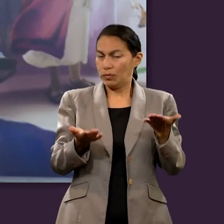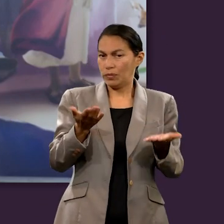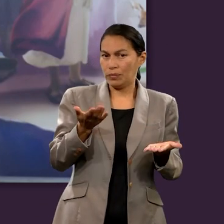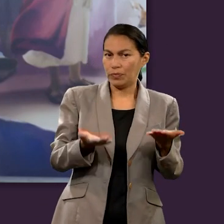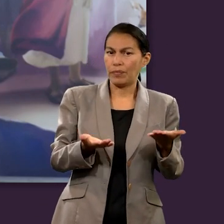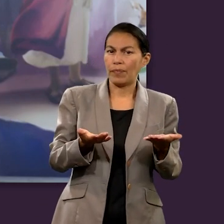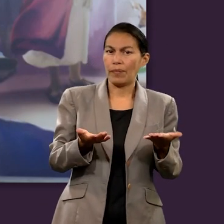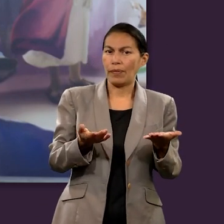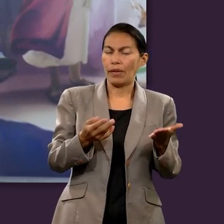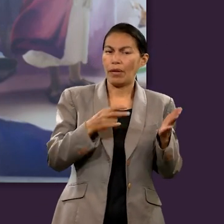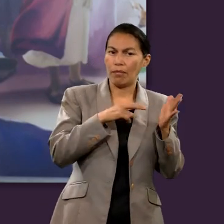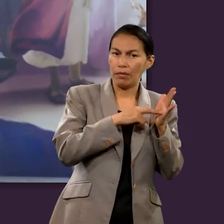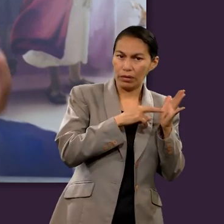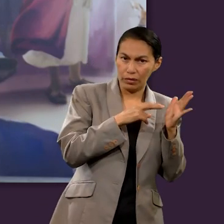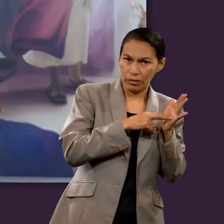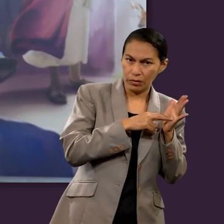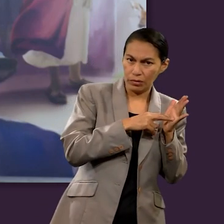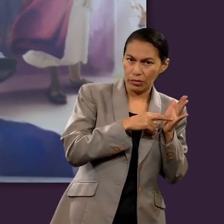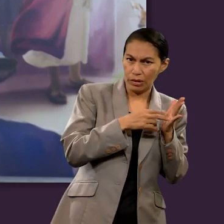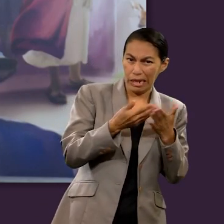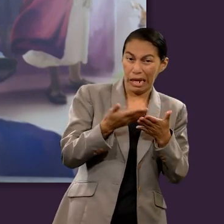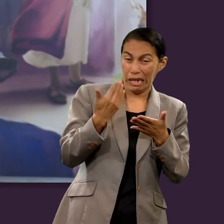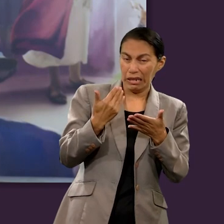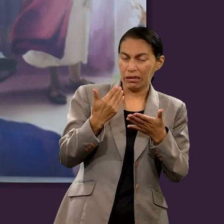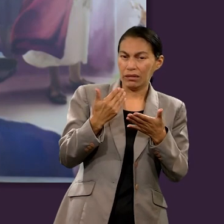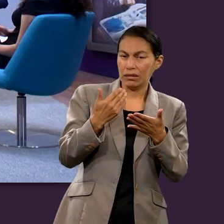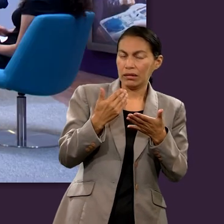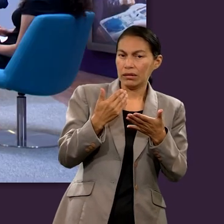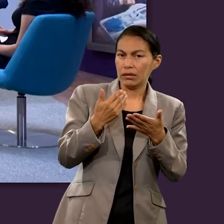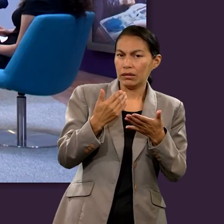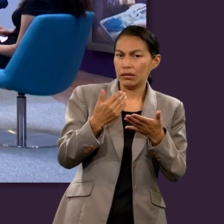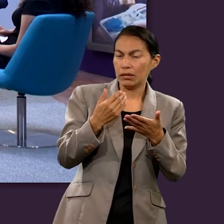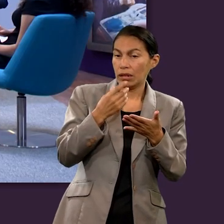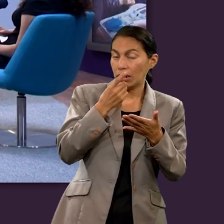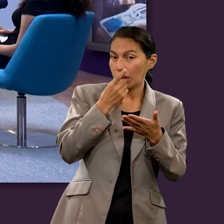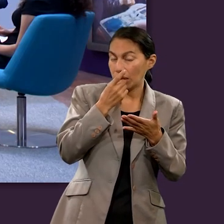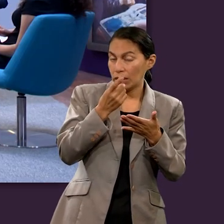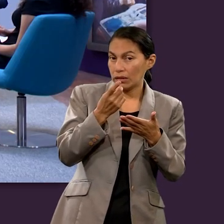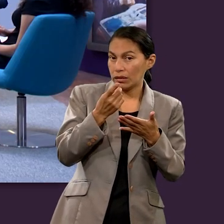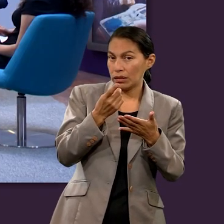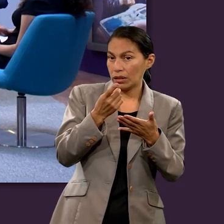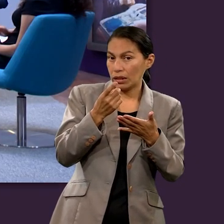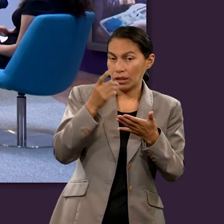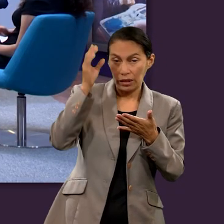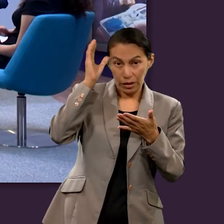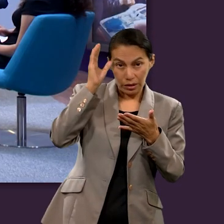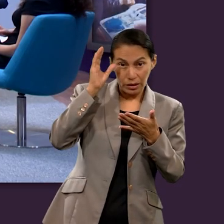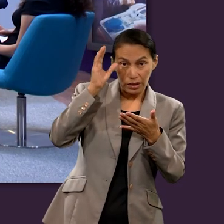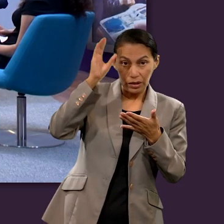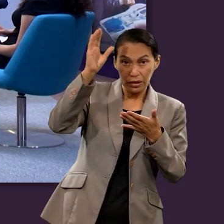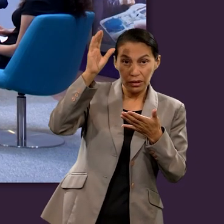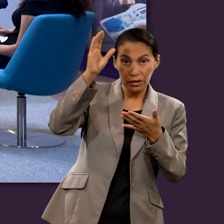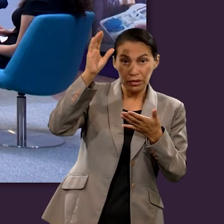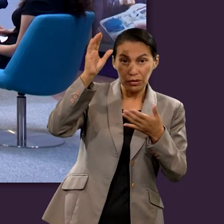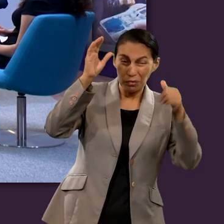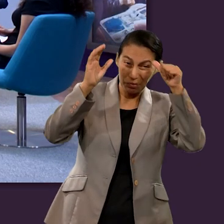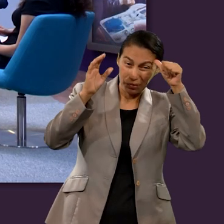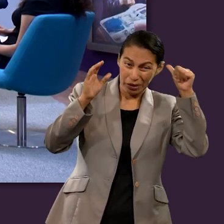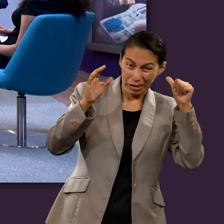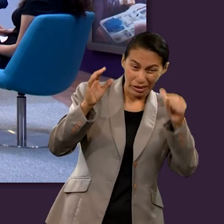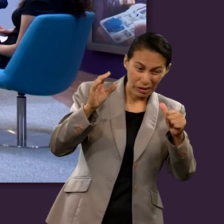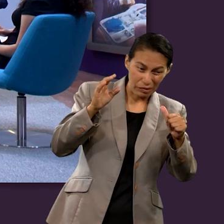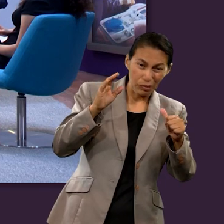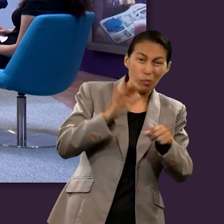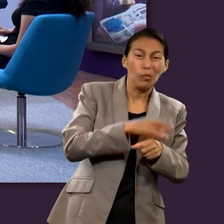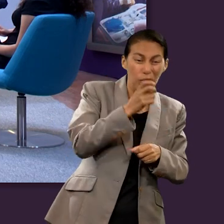comparación en el versículo anterior que dice que Cristo padeció una vez por los pecados,